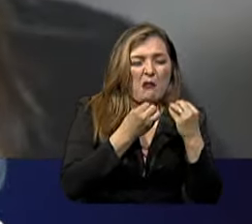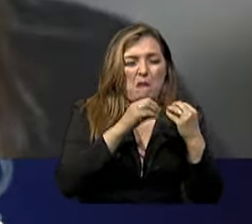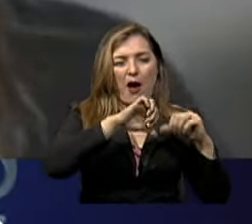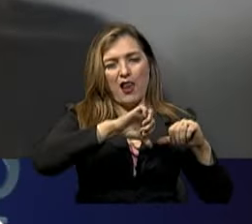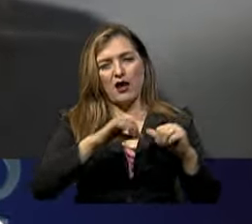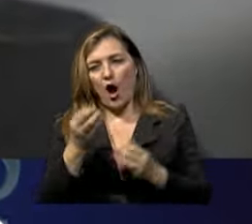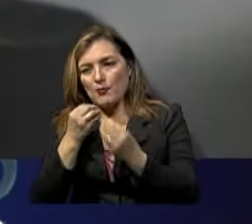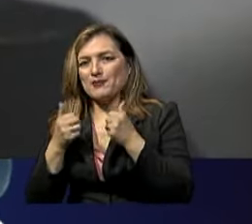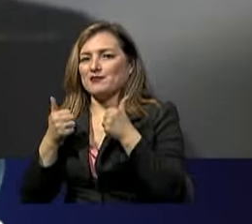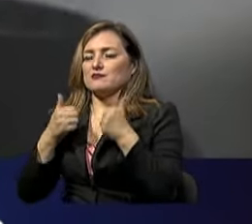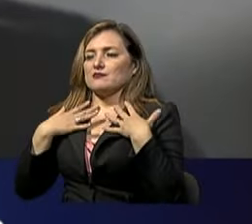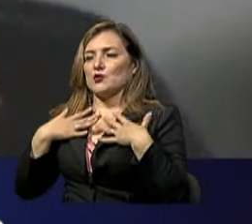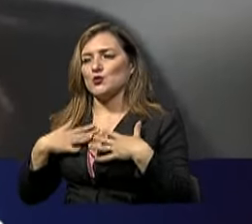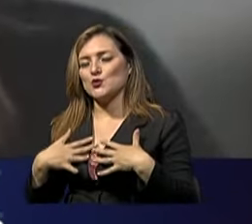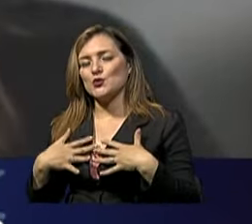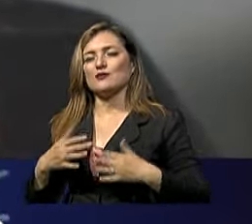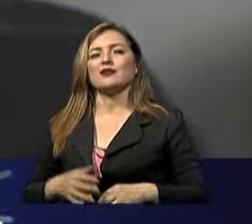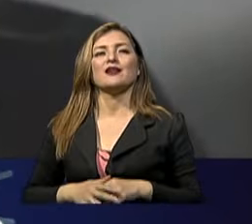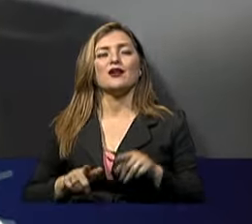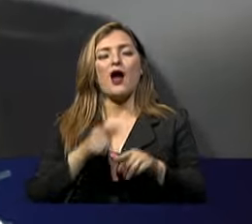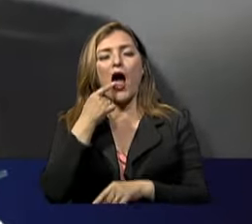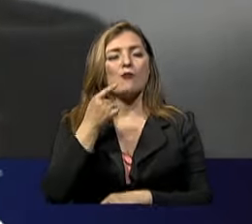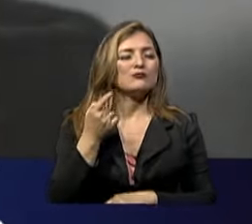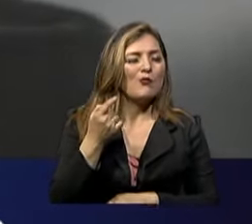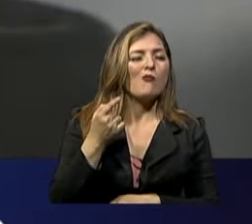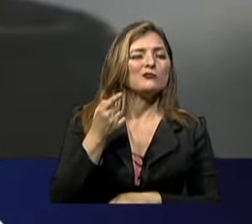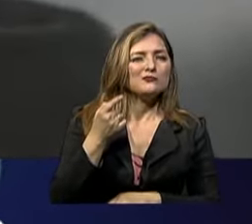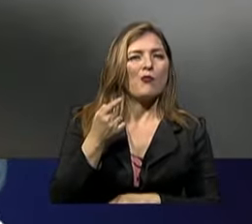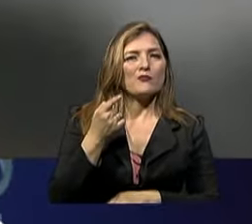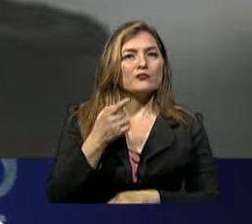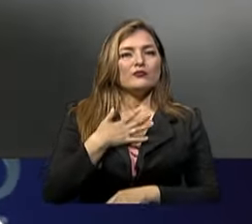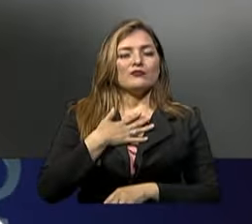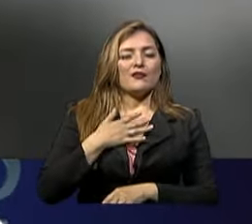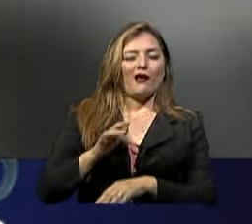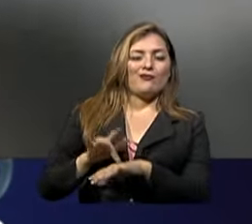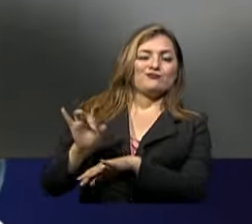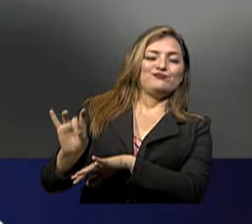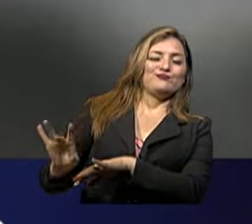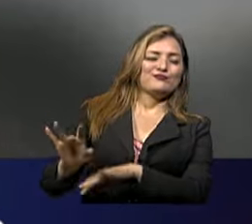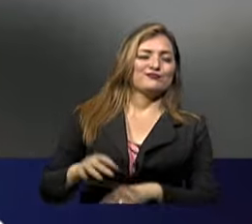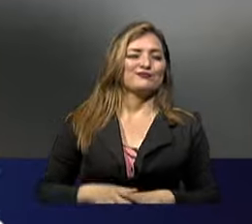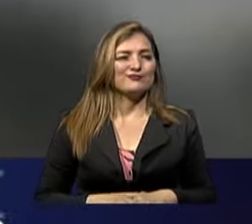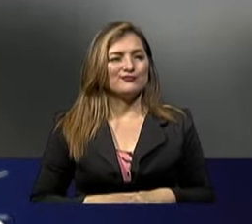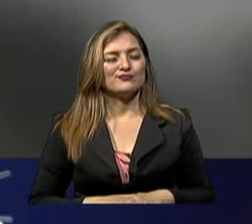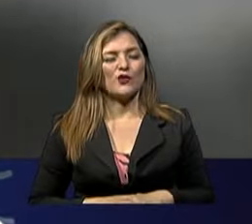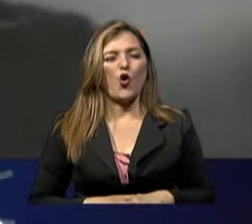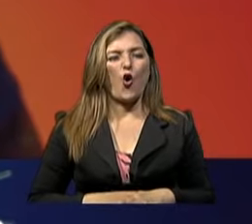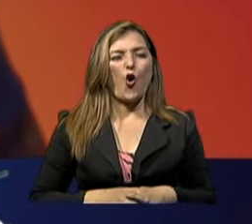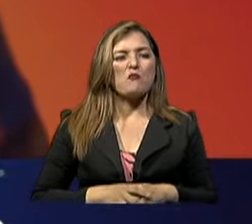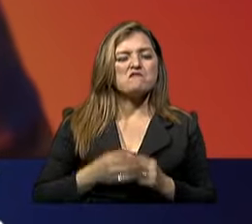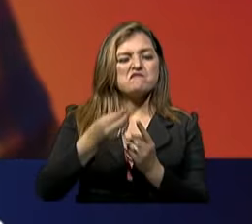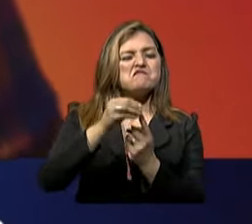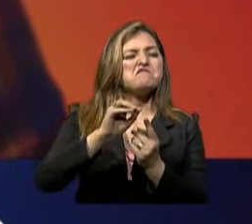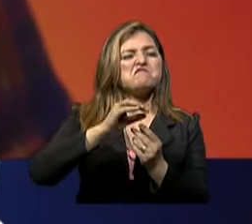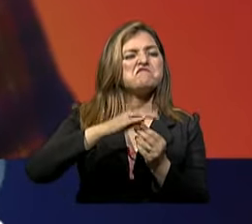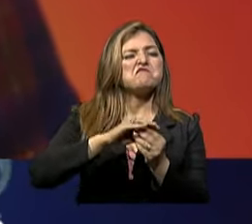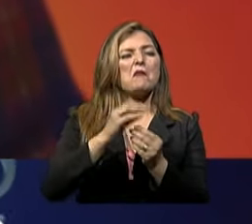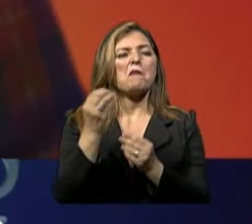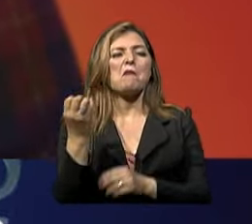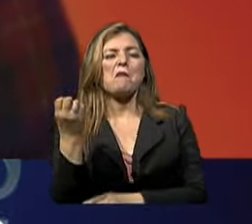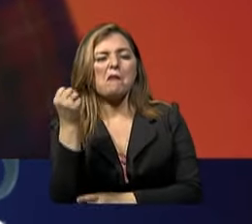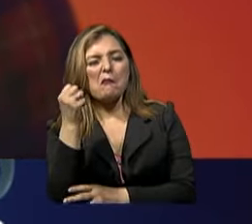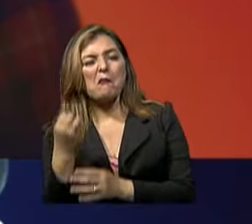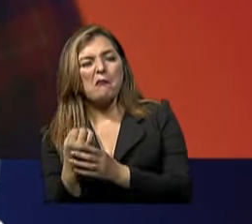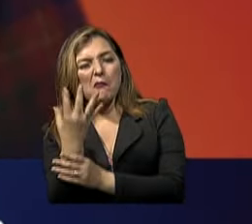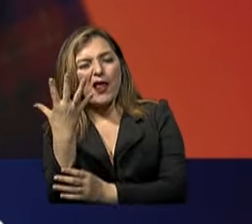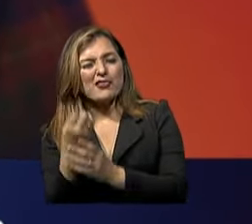otros que, por ejemplo, el chicle de nicotina les fue muy bien al inicio Algunas personas han utilizado bastante la hierba buena como para poder oler Los fumadores hablan mucho